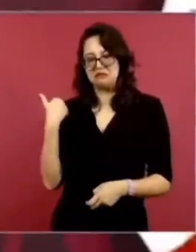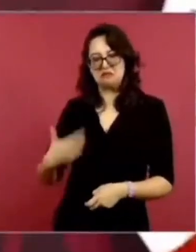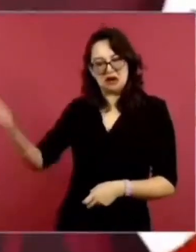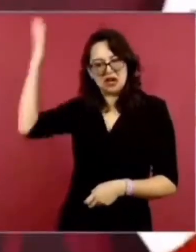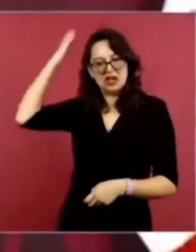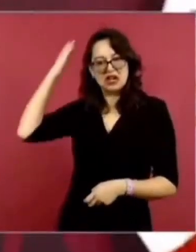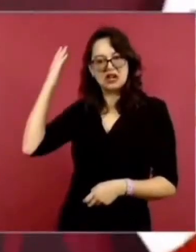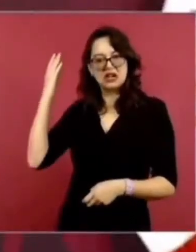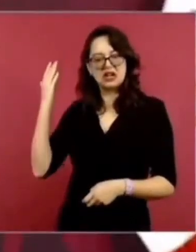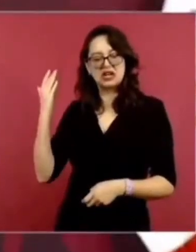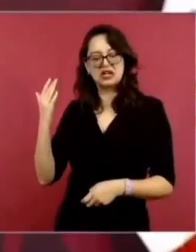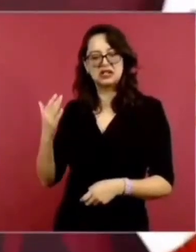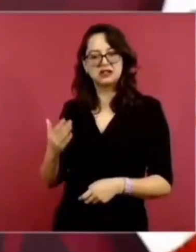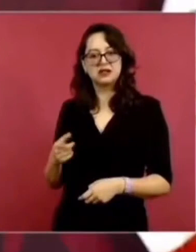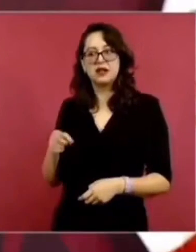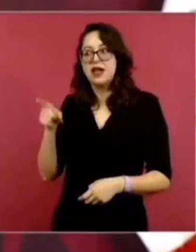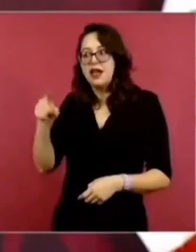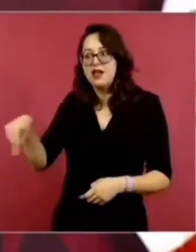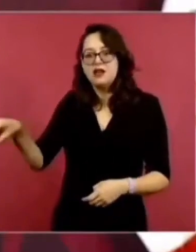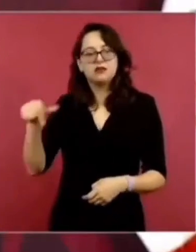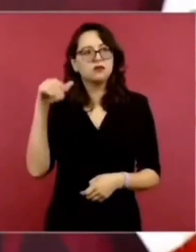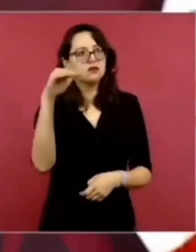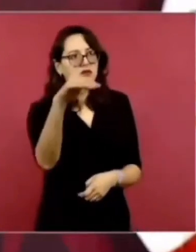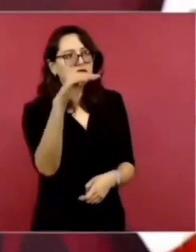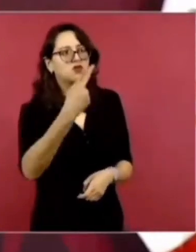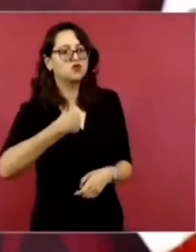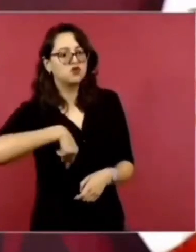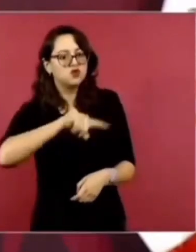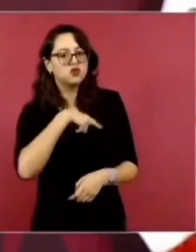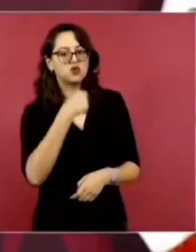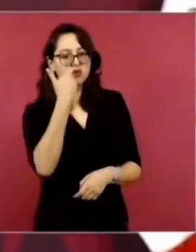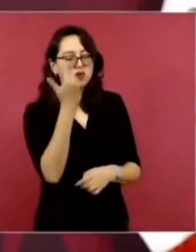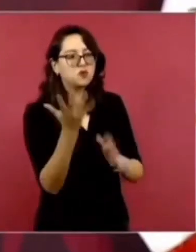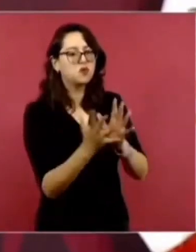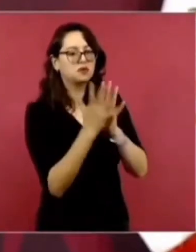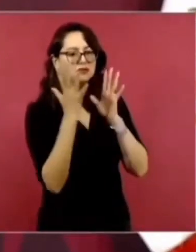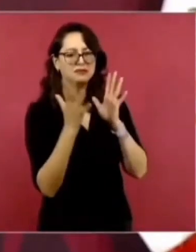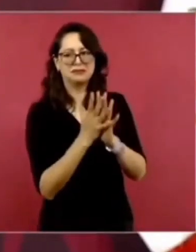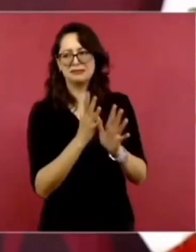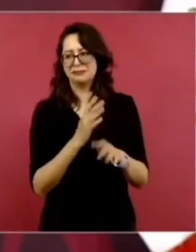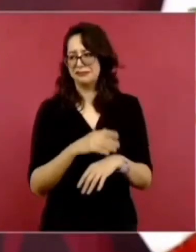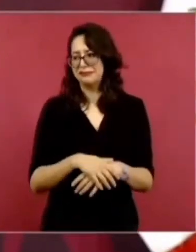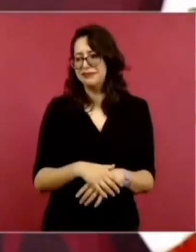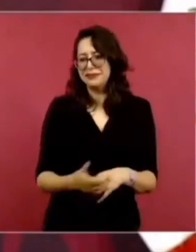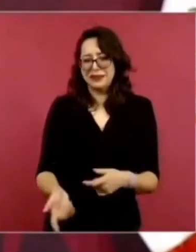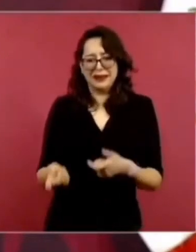porque fueron a solicitarle la participación en lo político y en lo electoral.